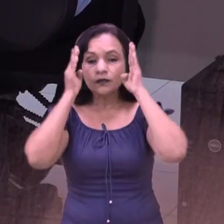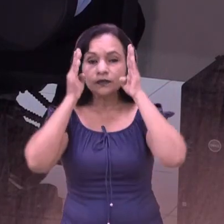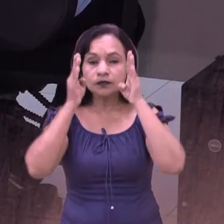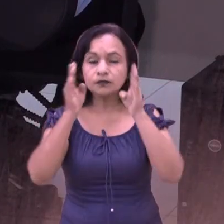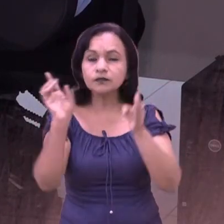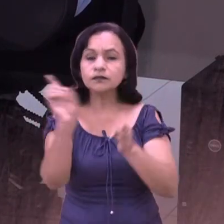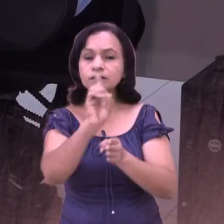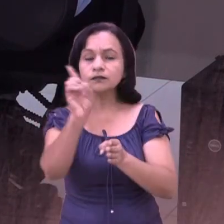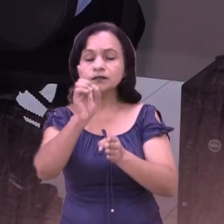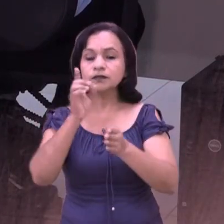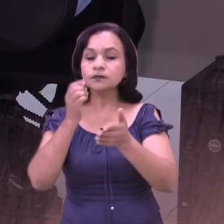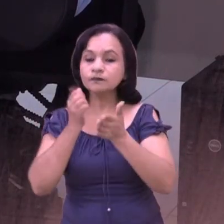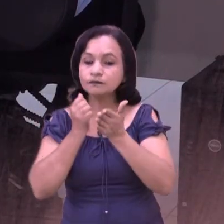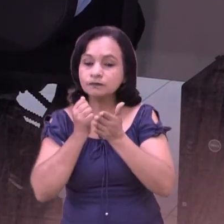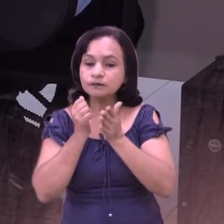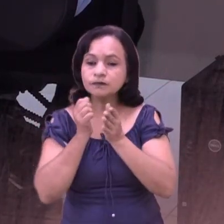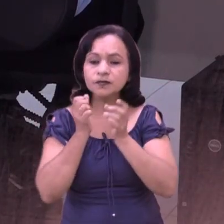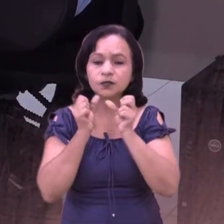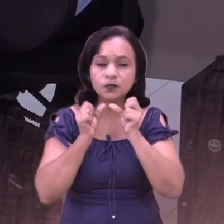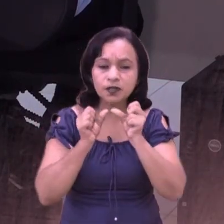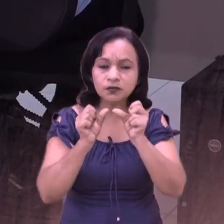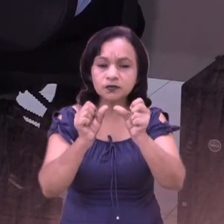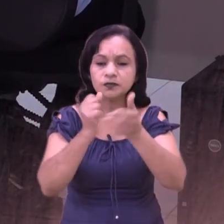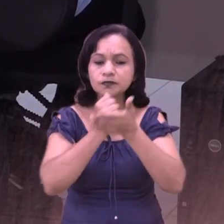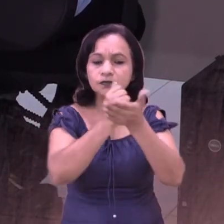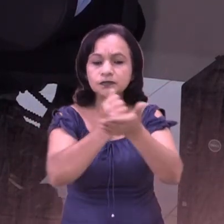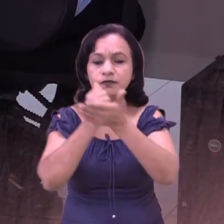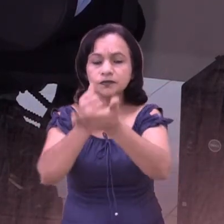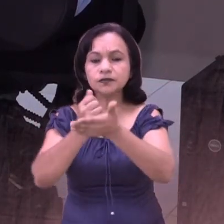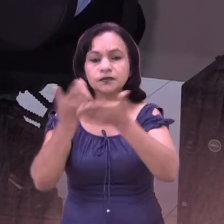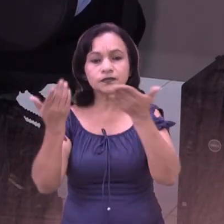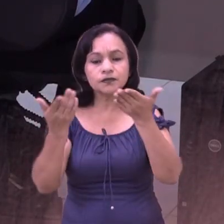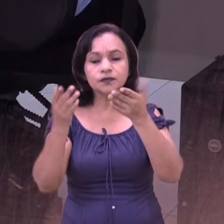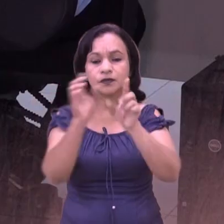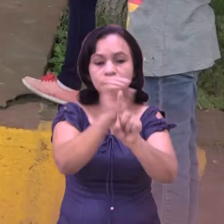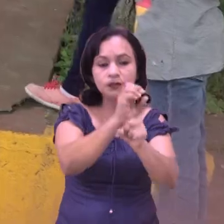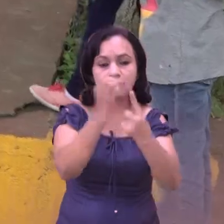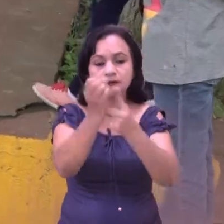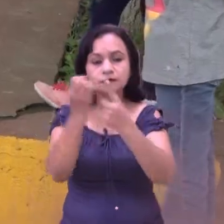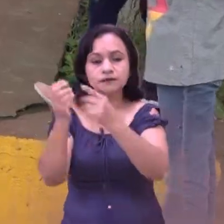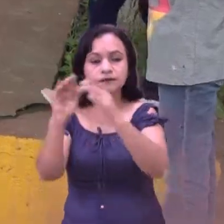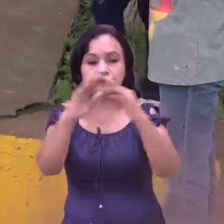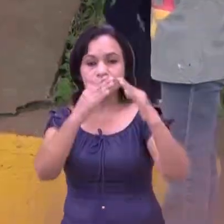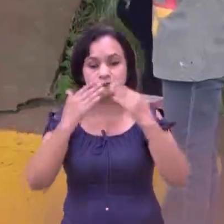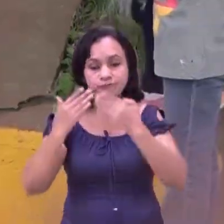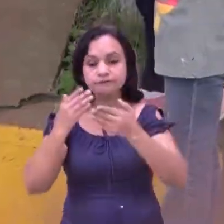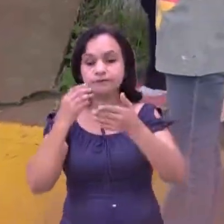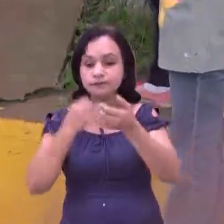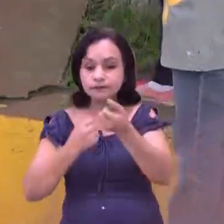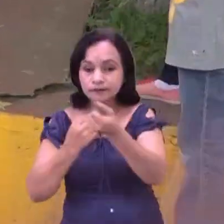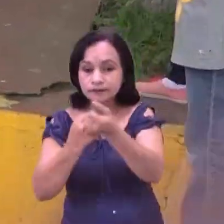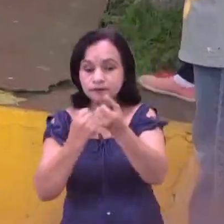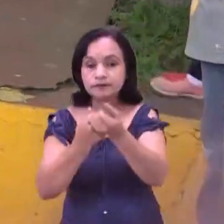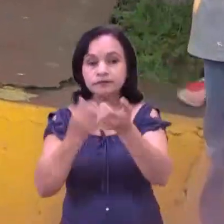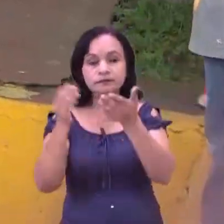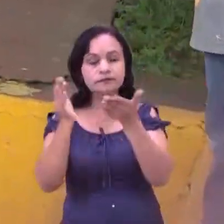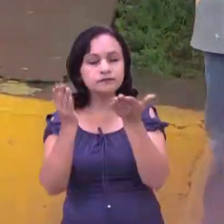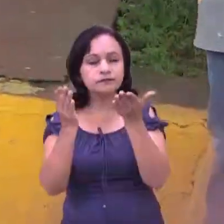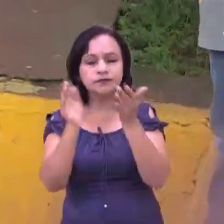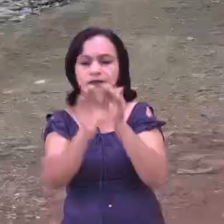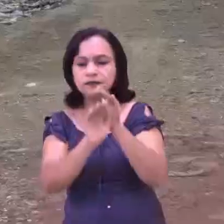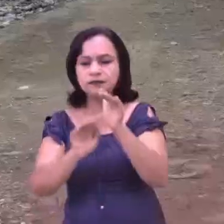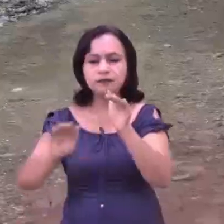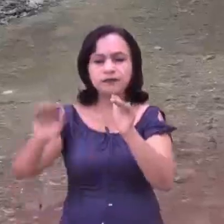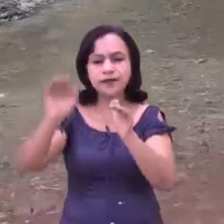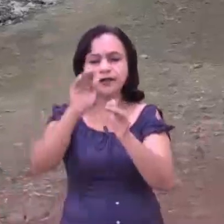de acción está dirigida a seguir fortaleciendo el campo comunitario, la organización comunitaria y esto